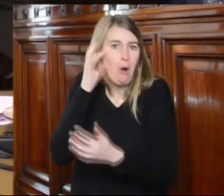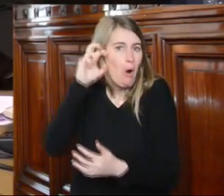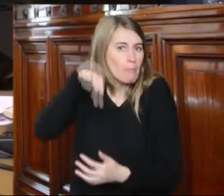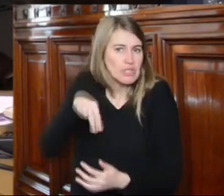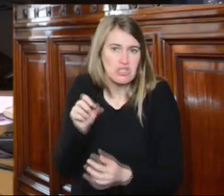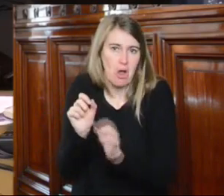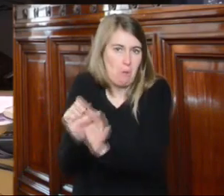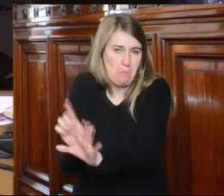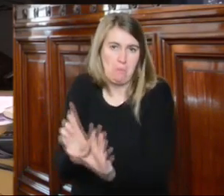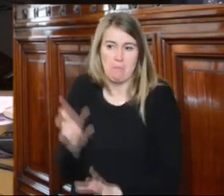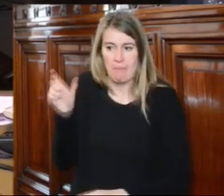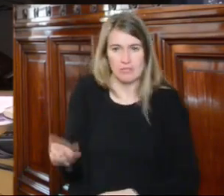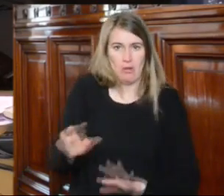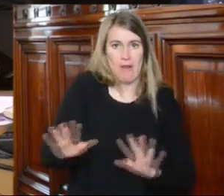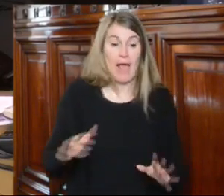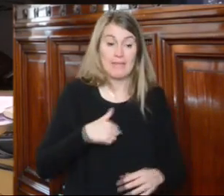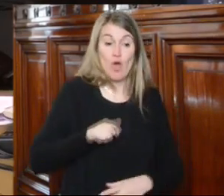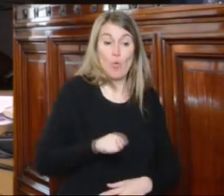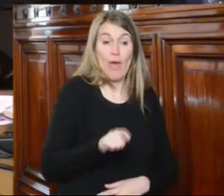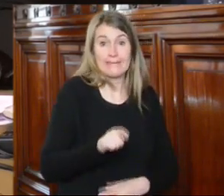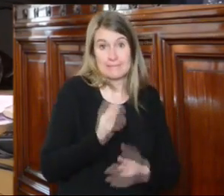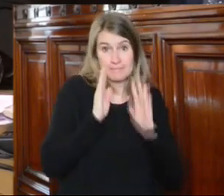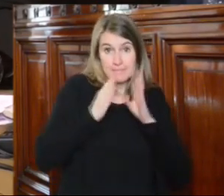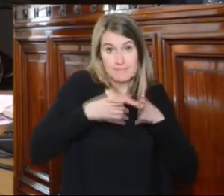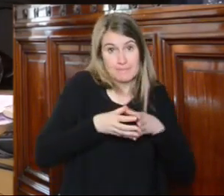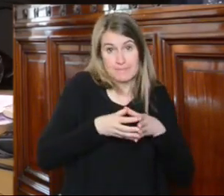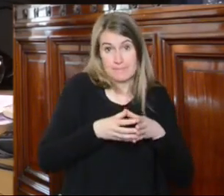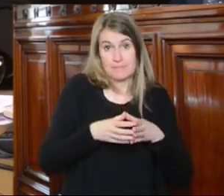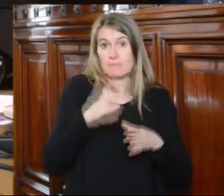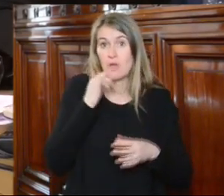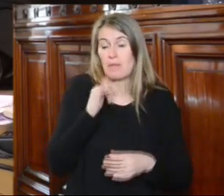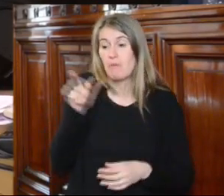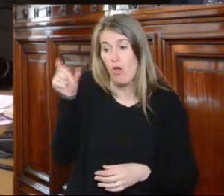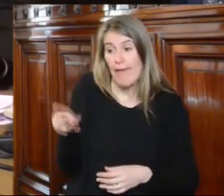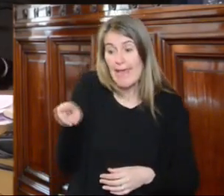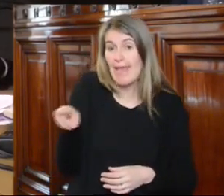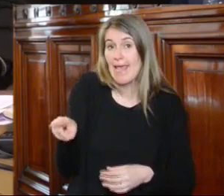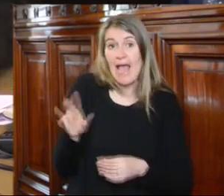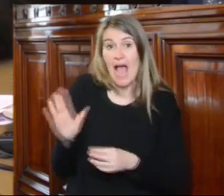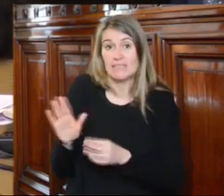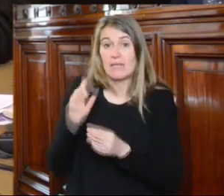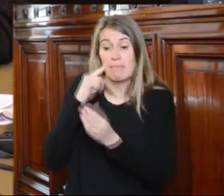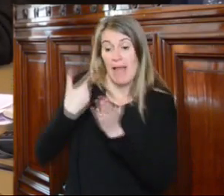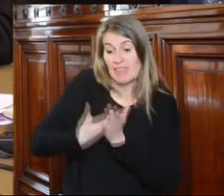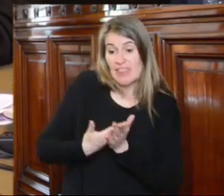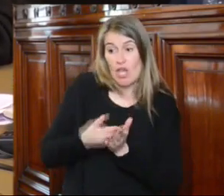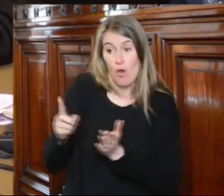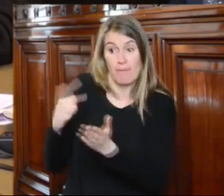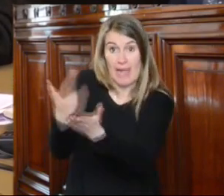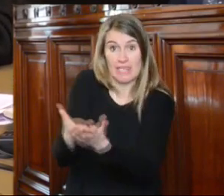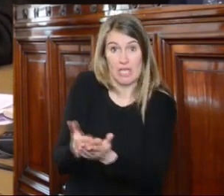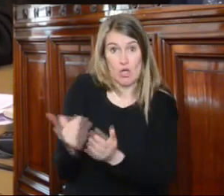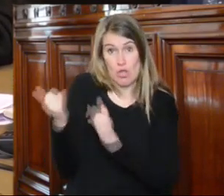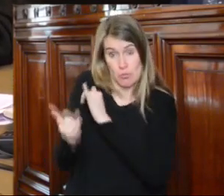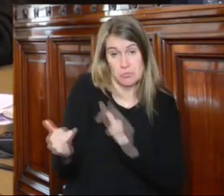sea quien haya hecho el planteo sea la parte que recibió ese planteo y que se hizo ante la institución nacional de derechos humanos